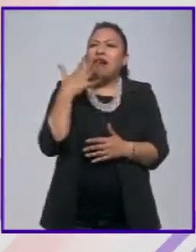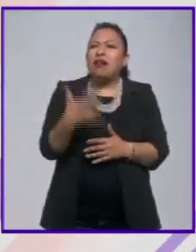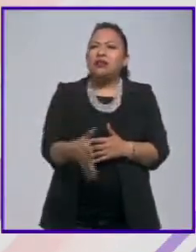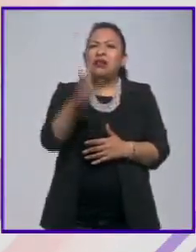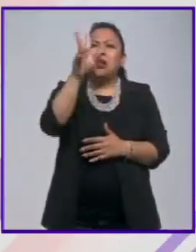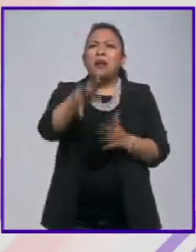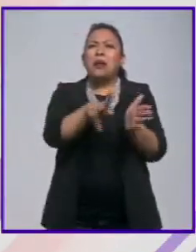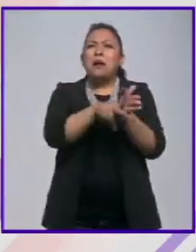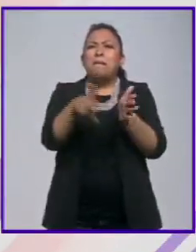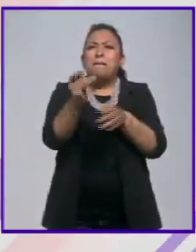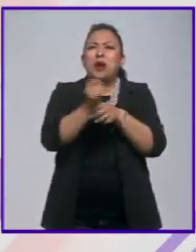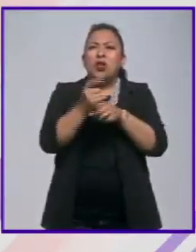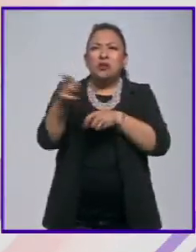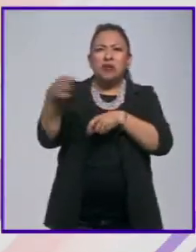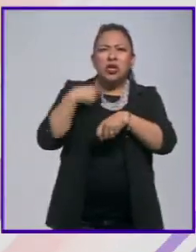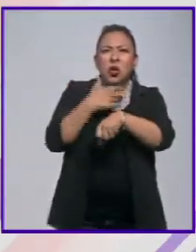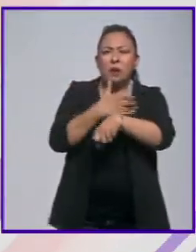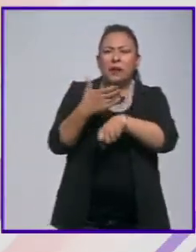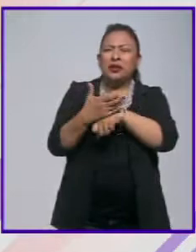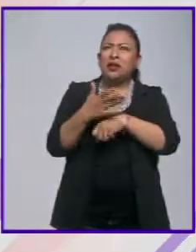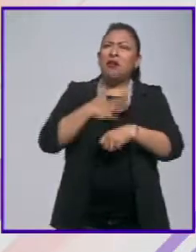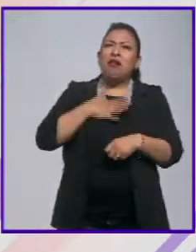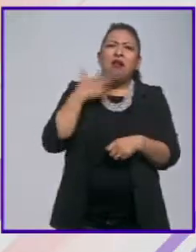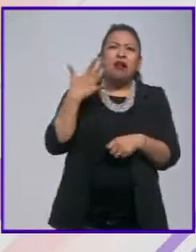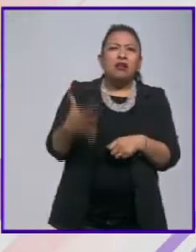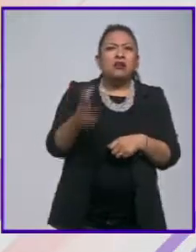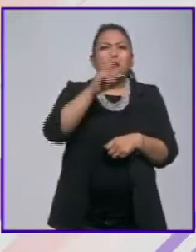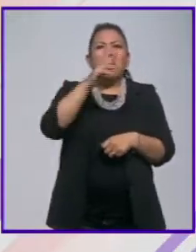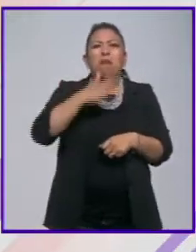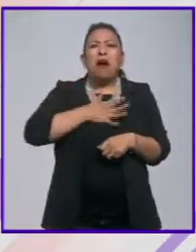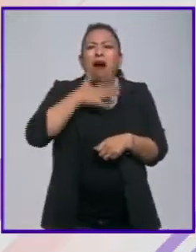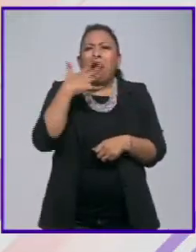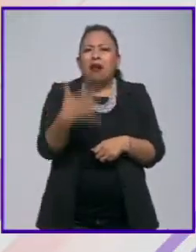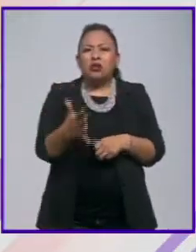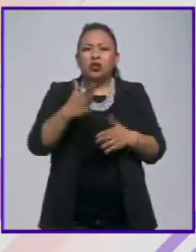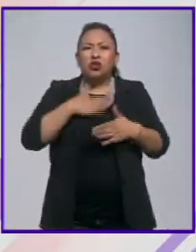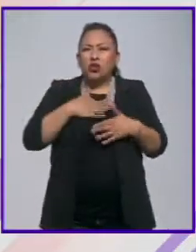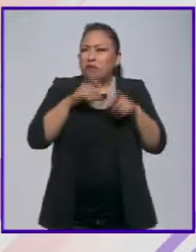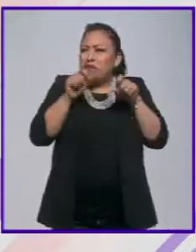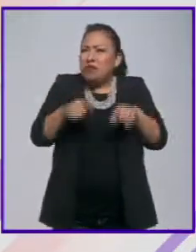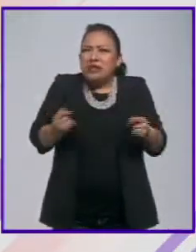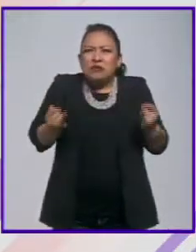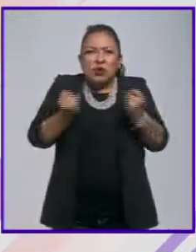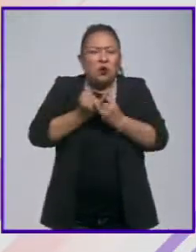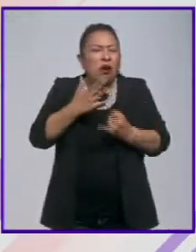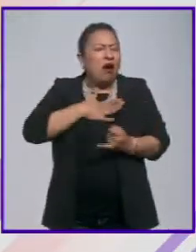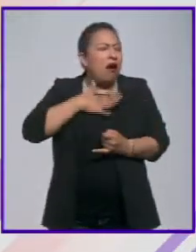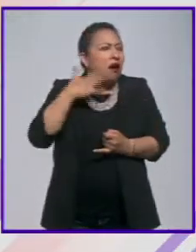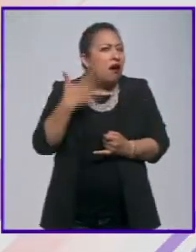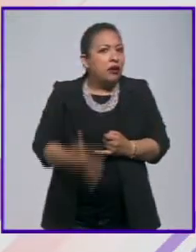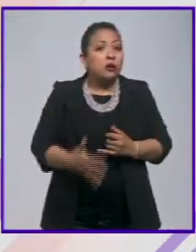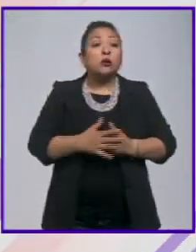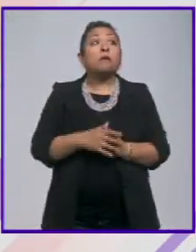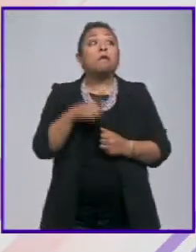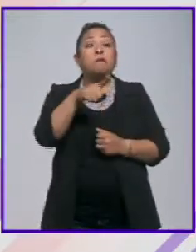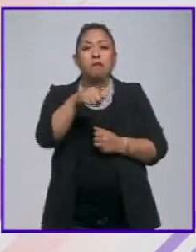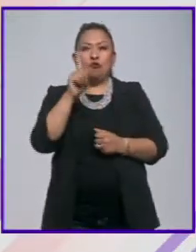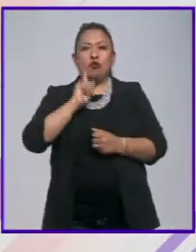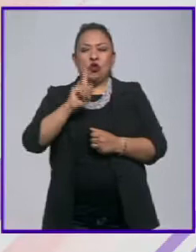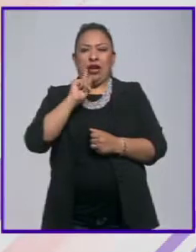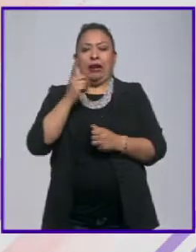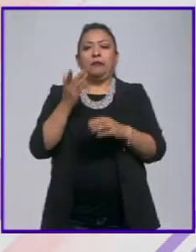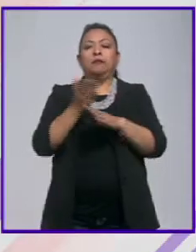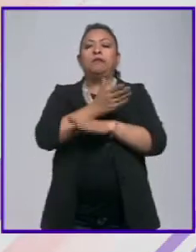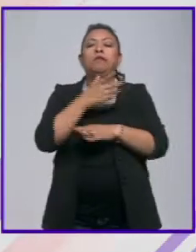periodismo que estaba haciendo mi colega, pero sobre todo mucho asco del periodismo que había hecho yo hasta ese momento. Ginette, que hasta entonces había